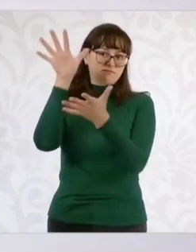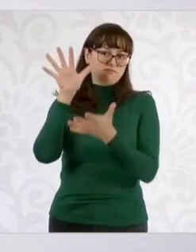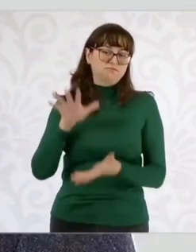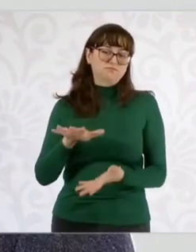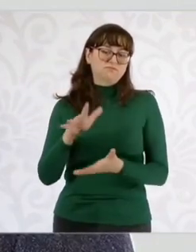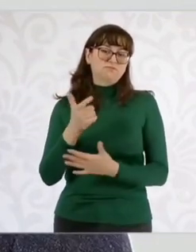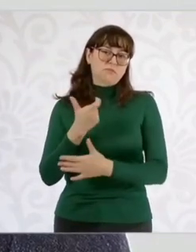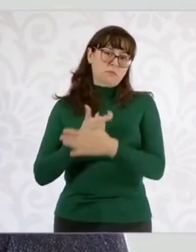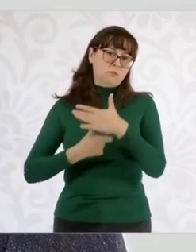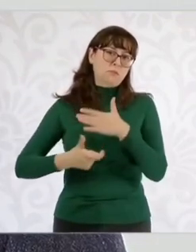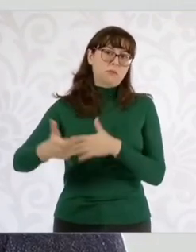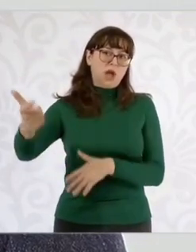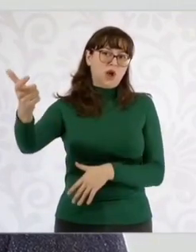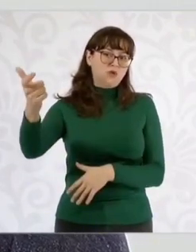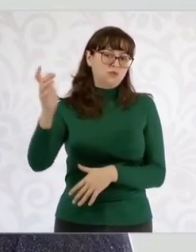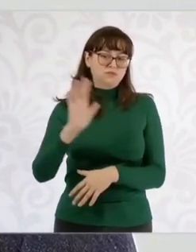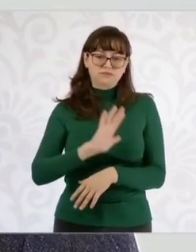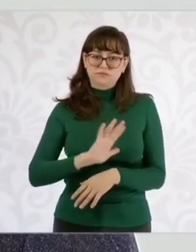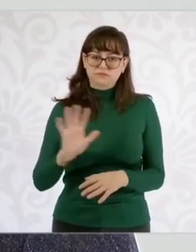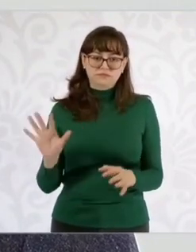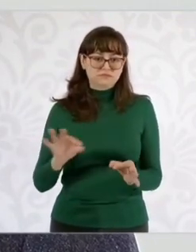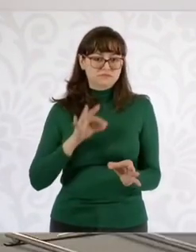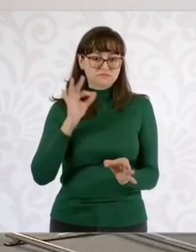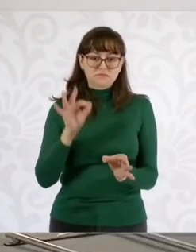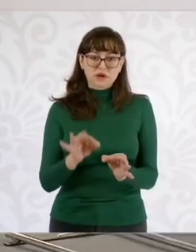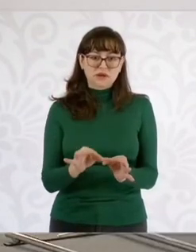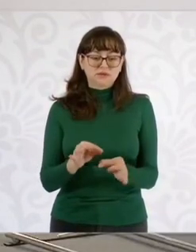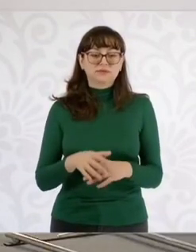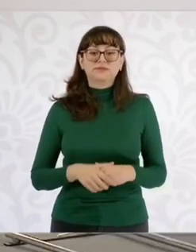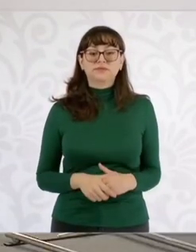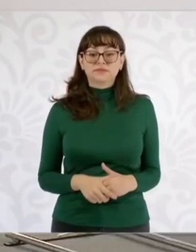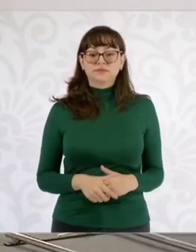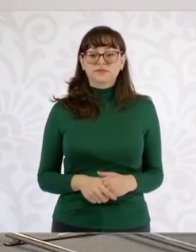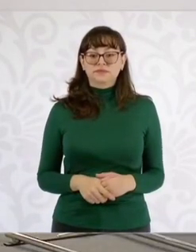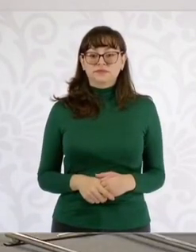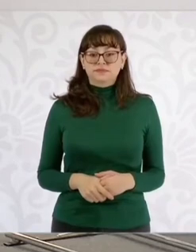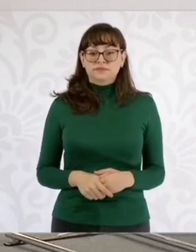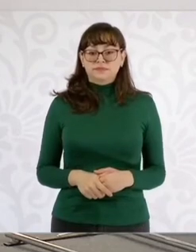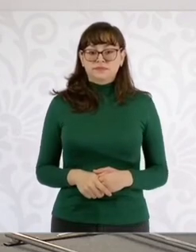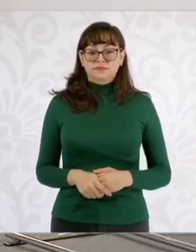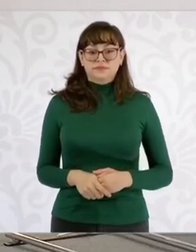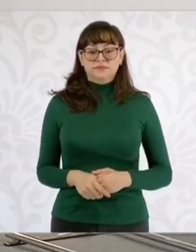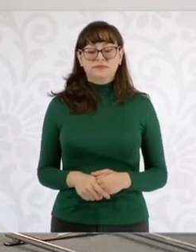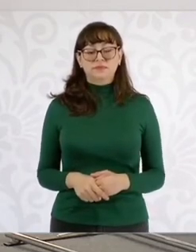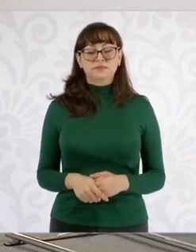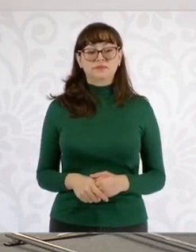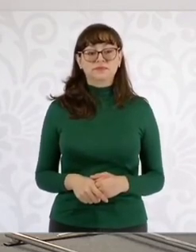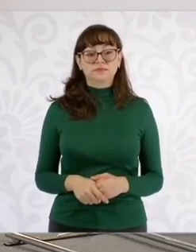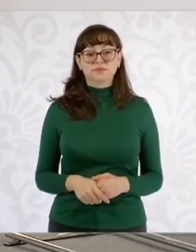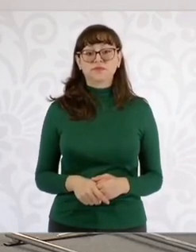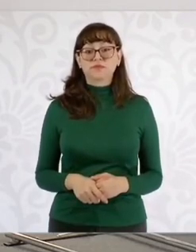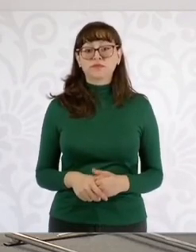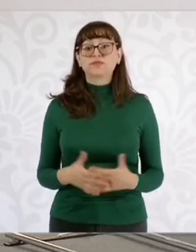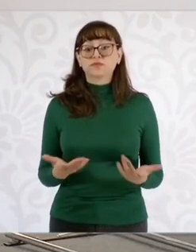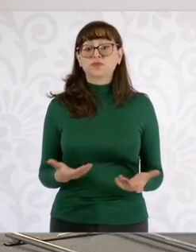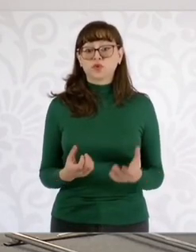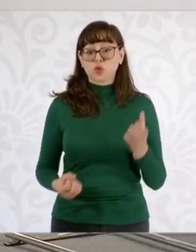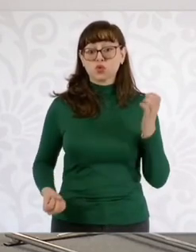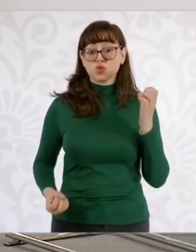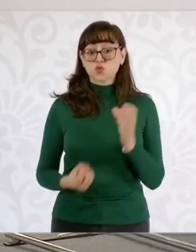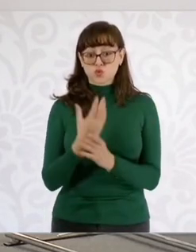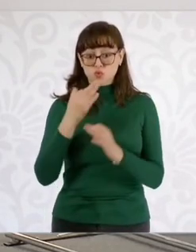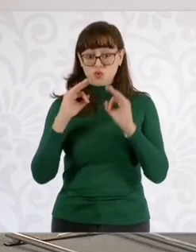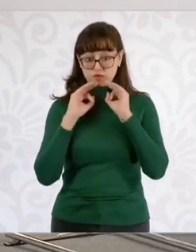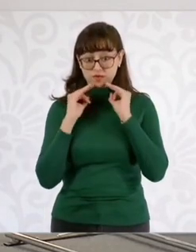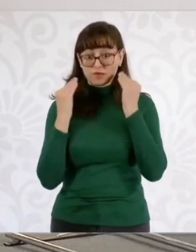atender a la población en todas sus necesidades. Siguiente. El nuevo modelo de contratación de medicamentos e insumos para la salud está